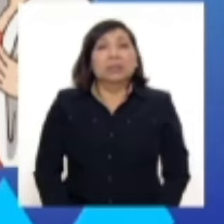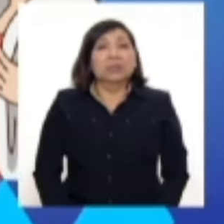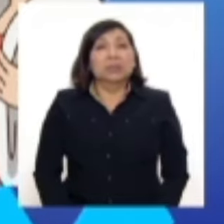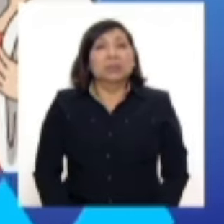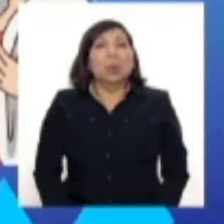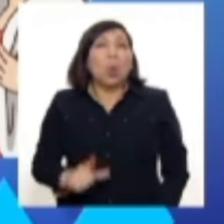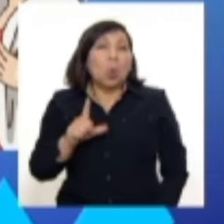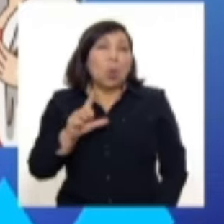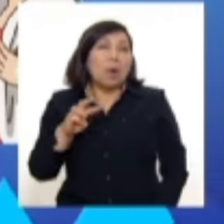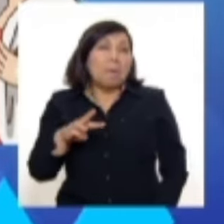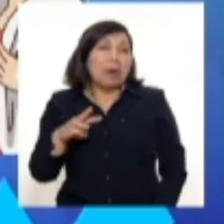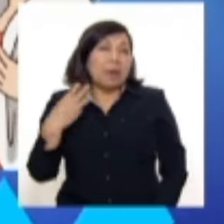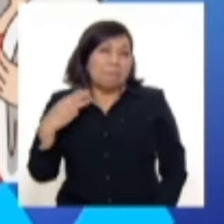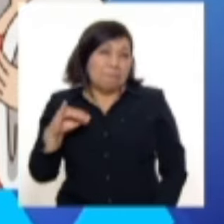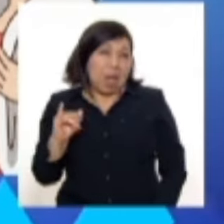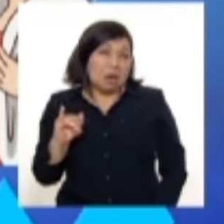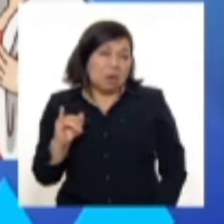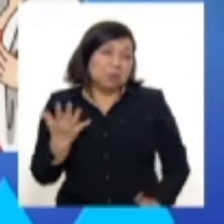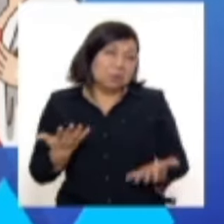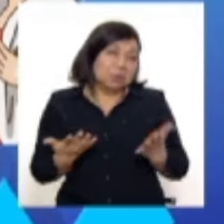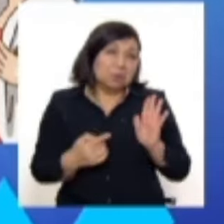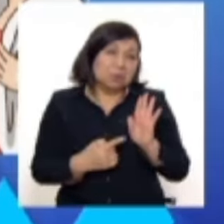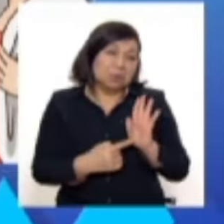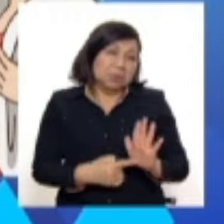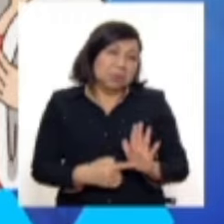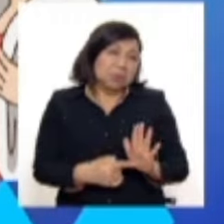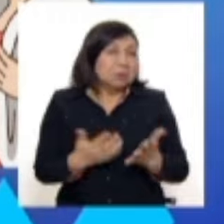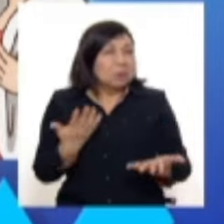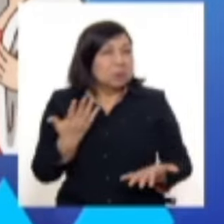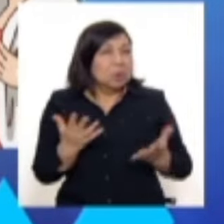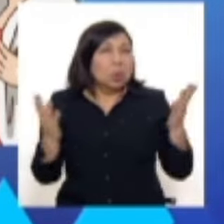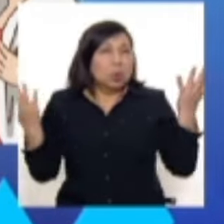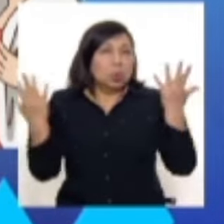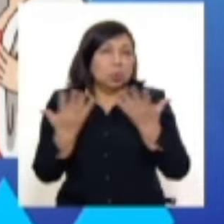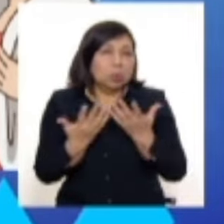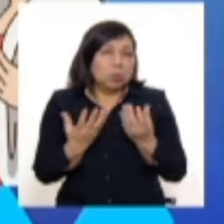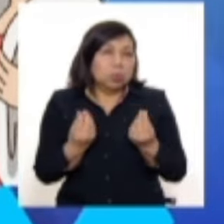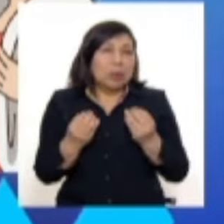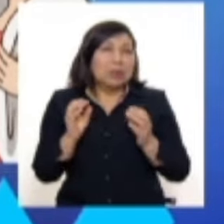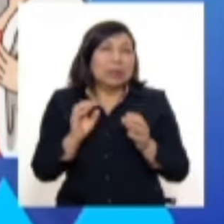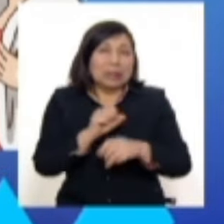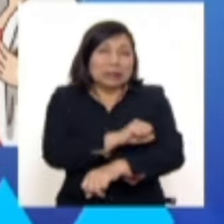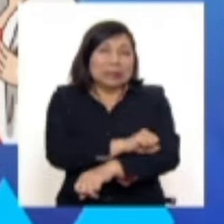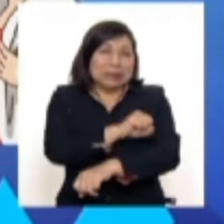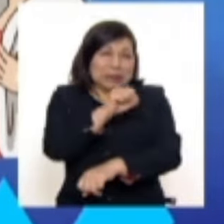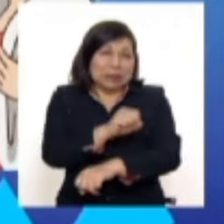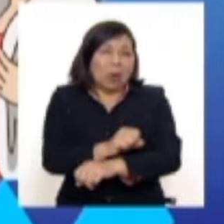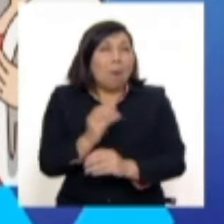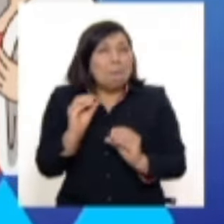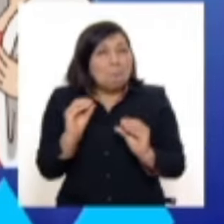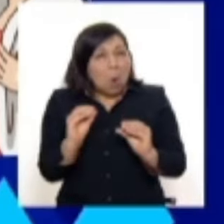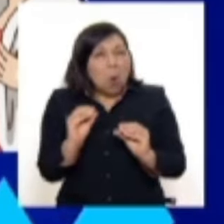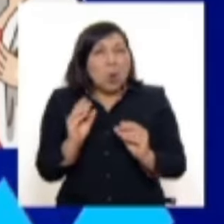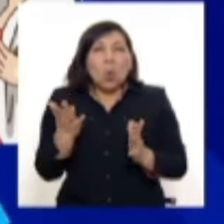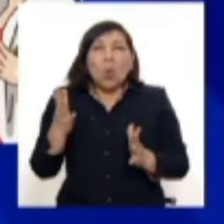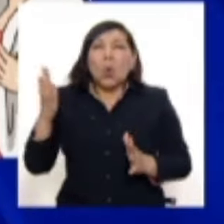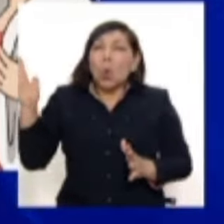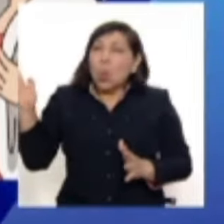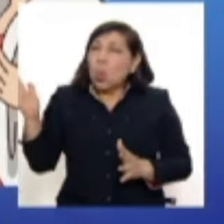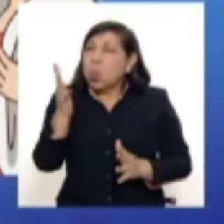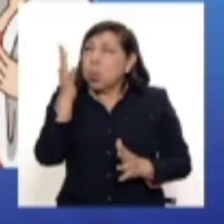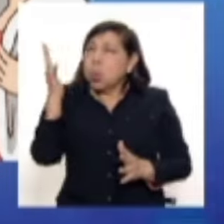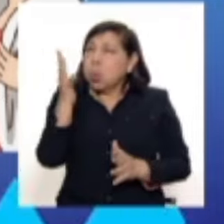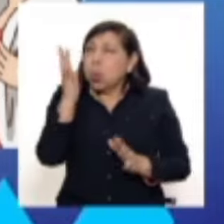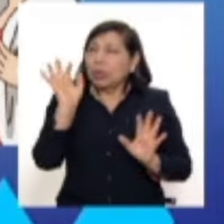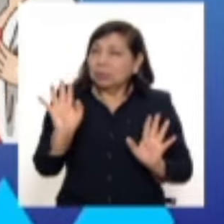el lunes, martes, miércoles, vamos a estar presentando algo de nubosidad por parte de sierra y también un poco de ráfagas de viento,